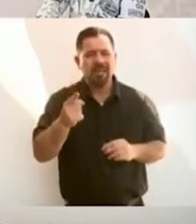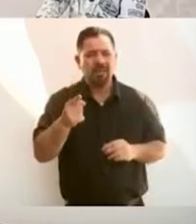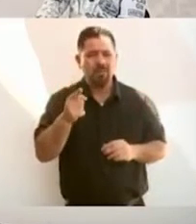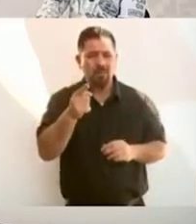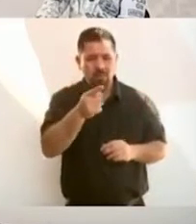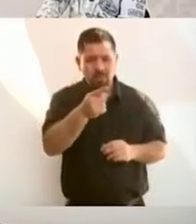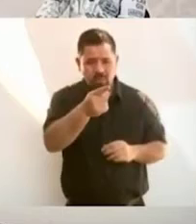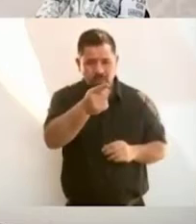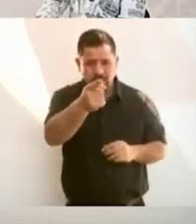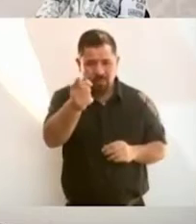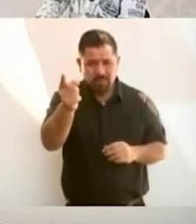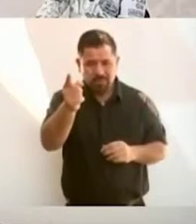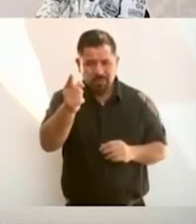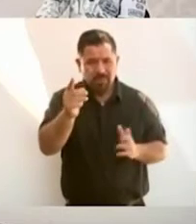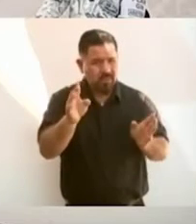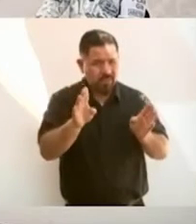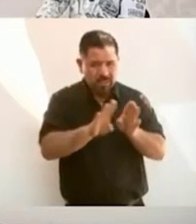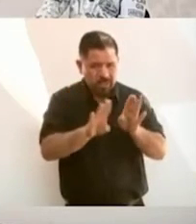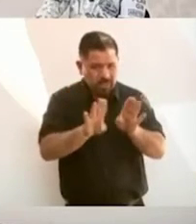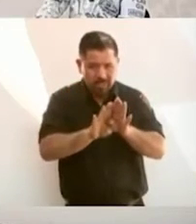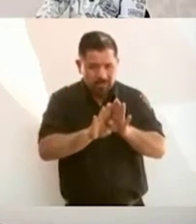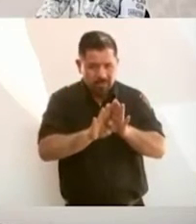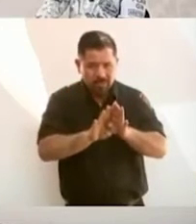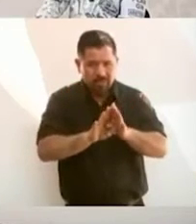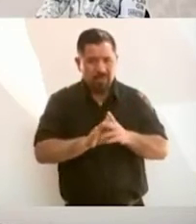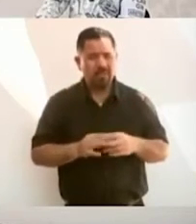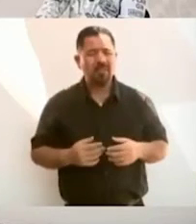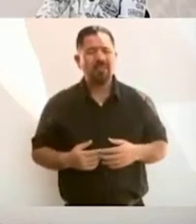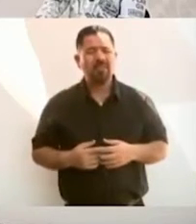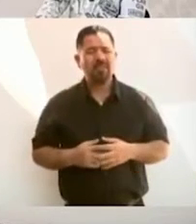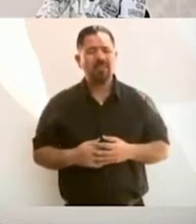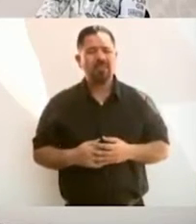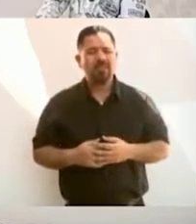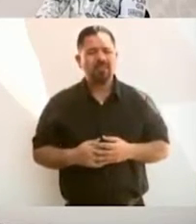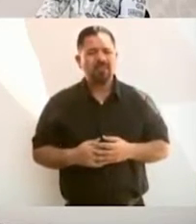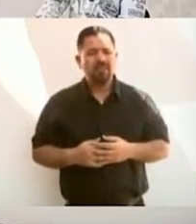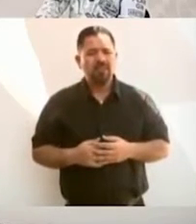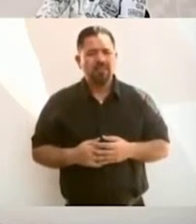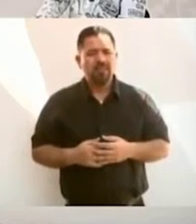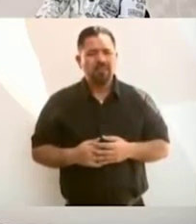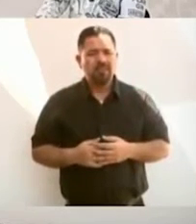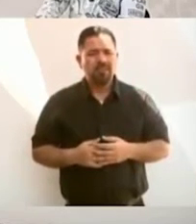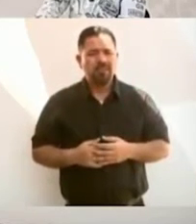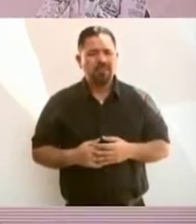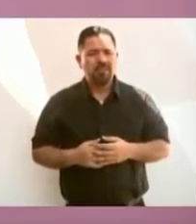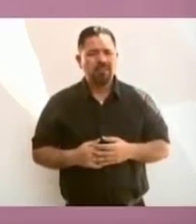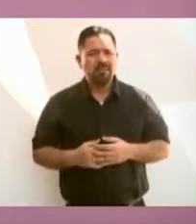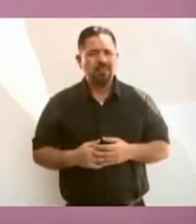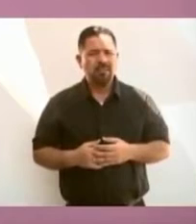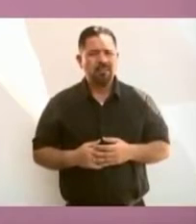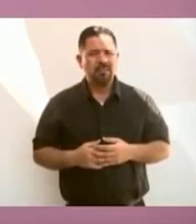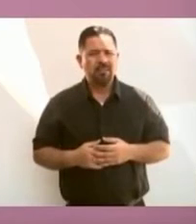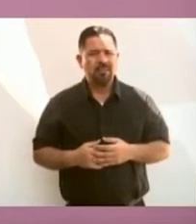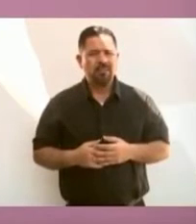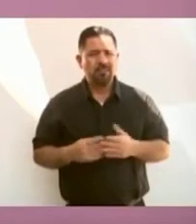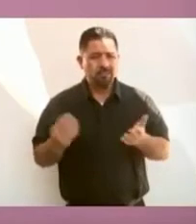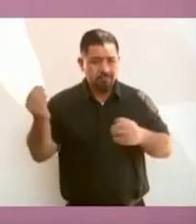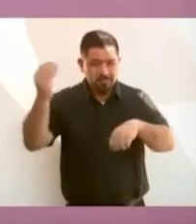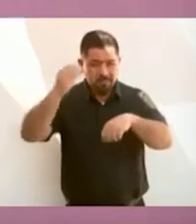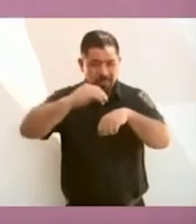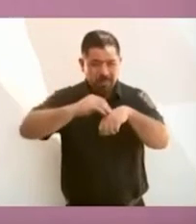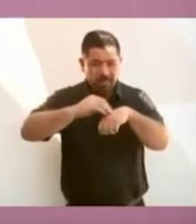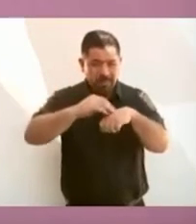a permitir el que se establezcan